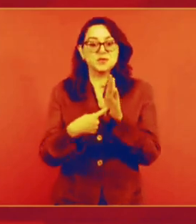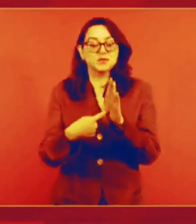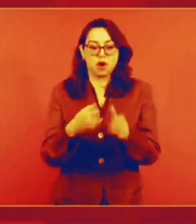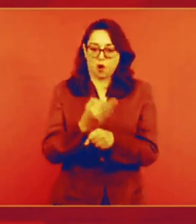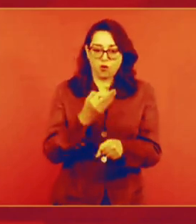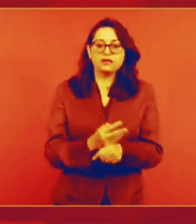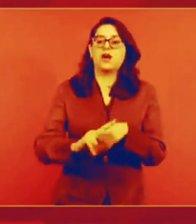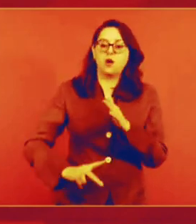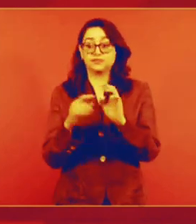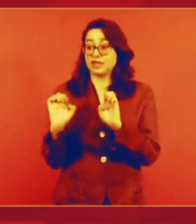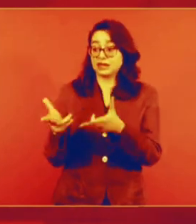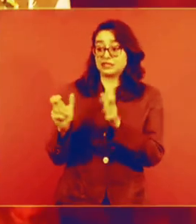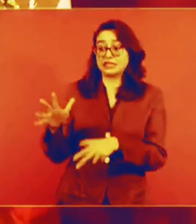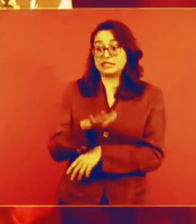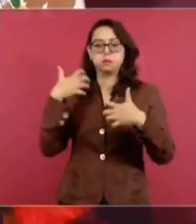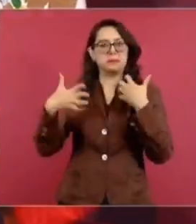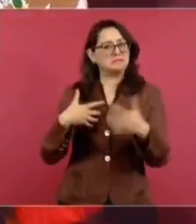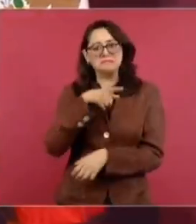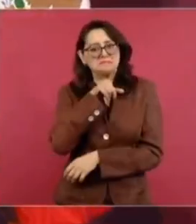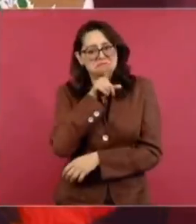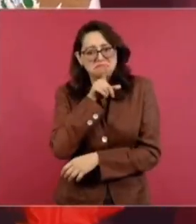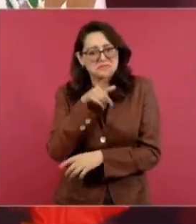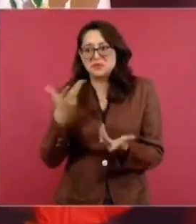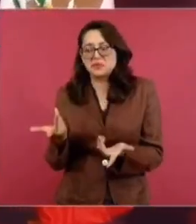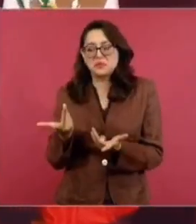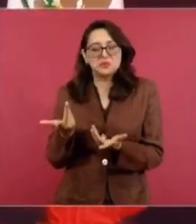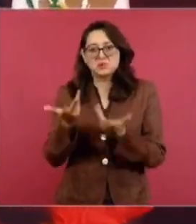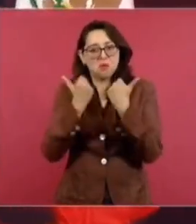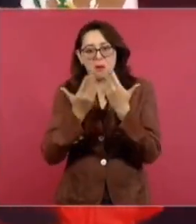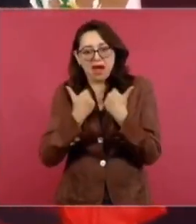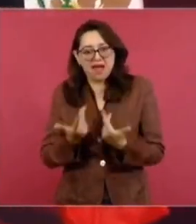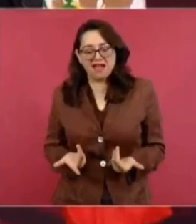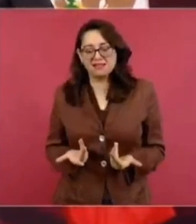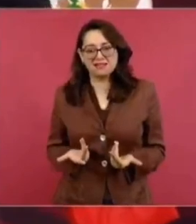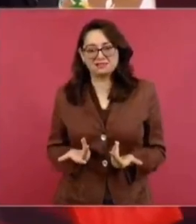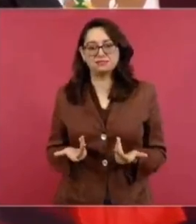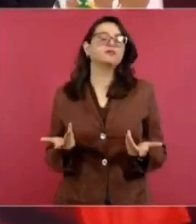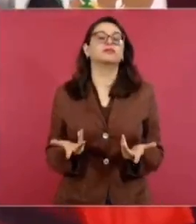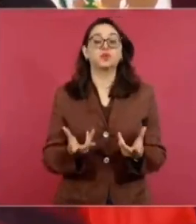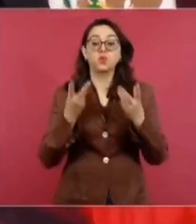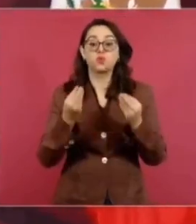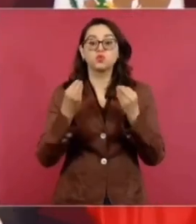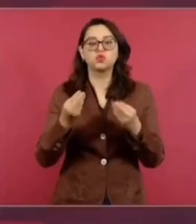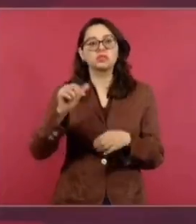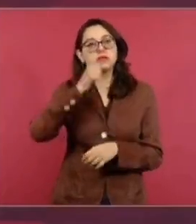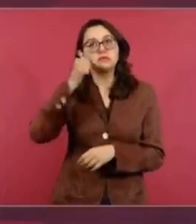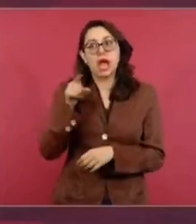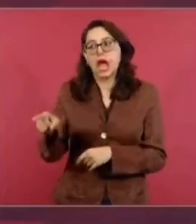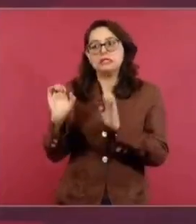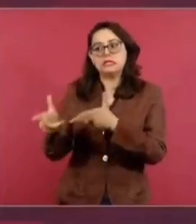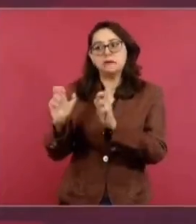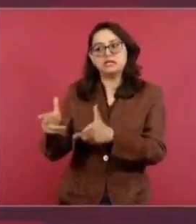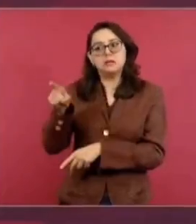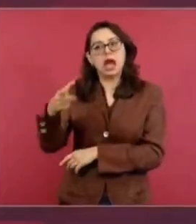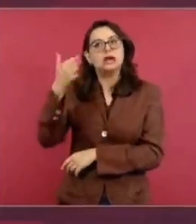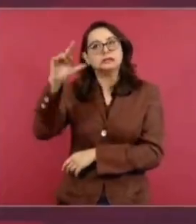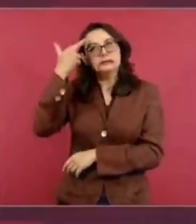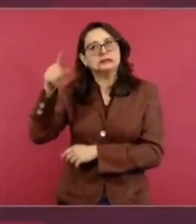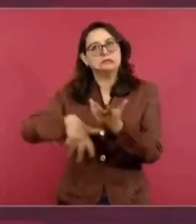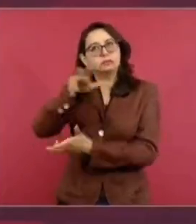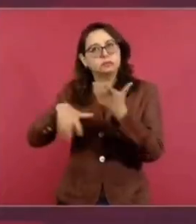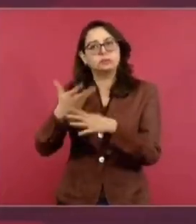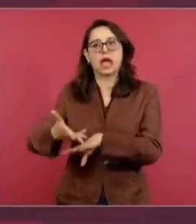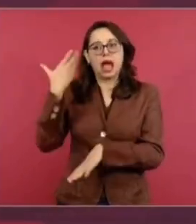con menos violencia en el país. Es que se quedaron muchos con la idea del Chiapas, ¿no? Convulsionado por el movimiento zapatista